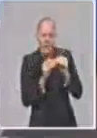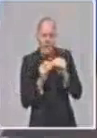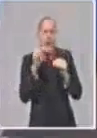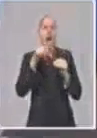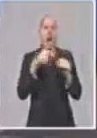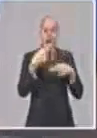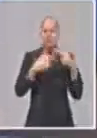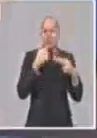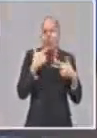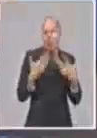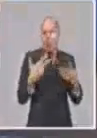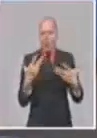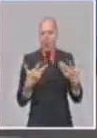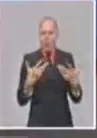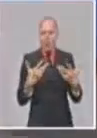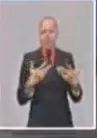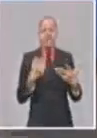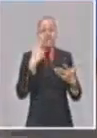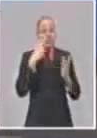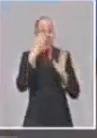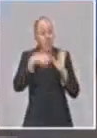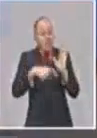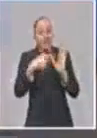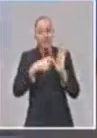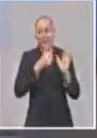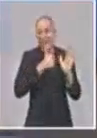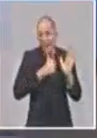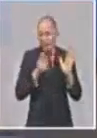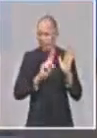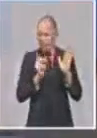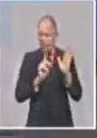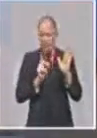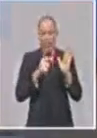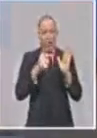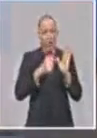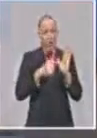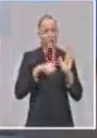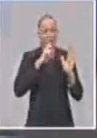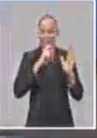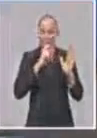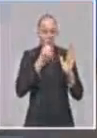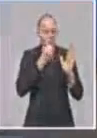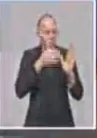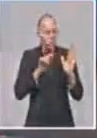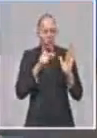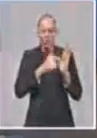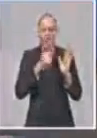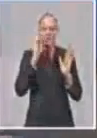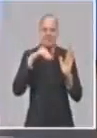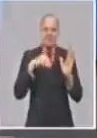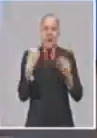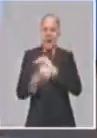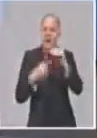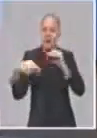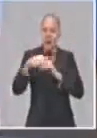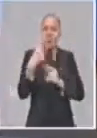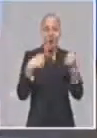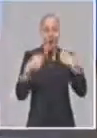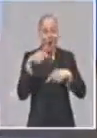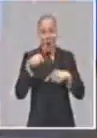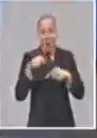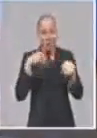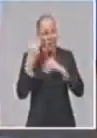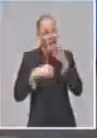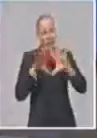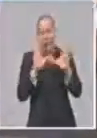tareas más simples, sino que hay un conjunto de transformaciones que son profundas y por lo tanto llevan también su diseño